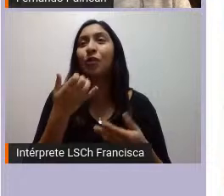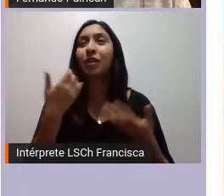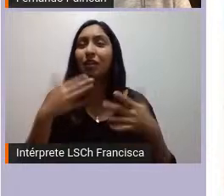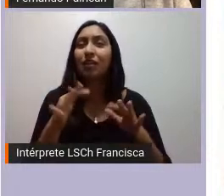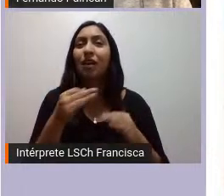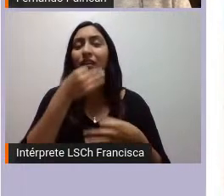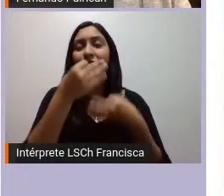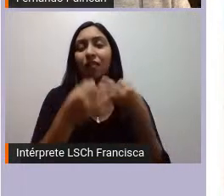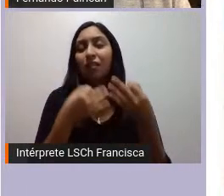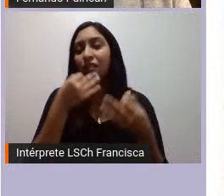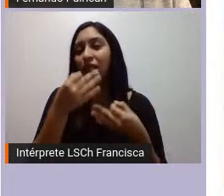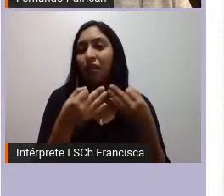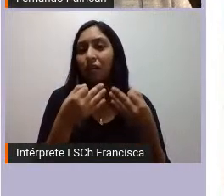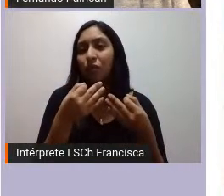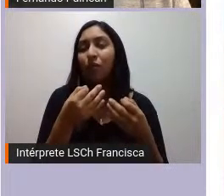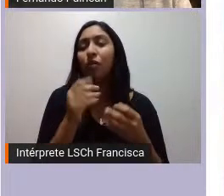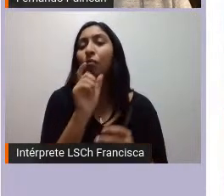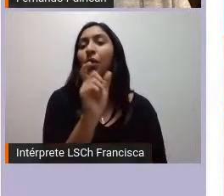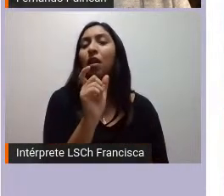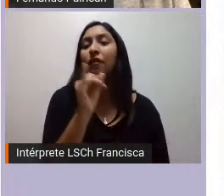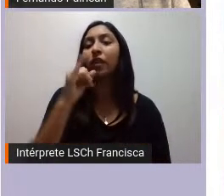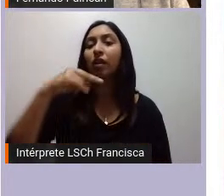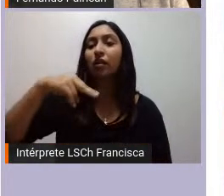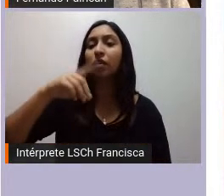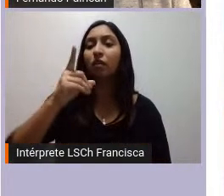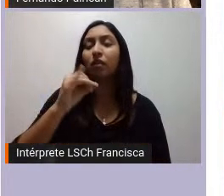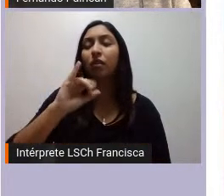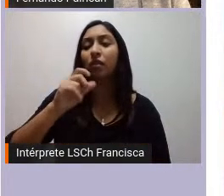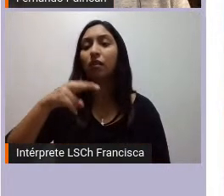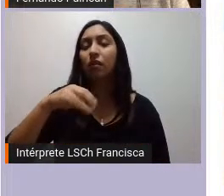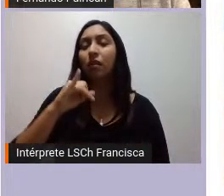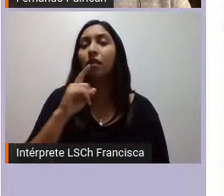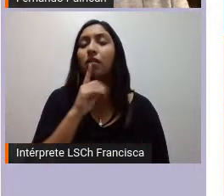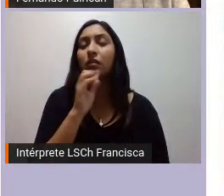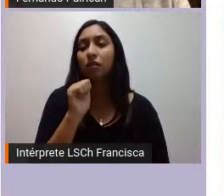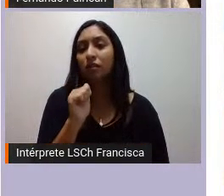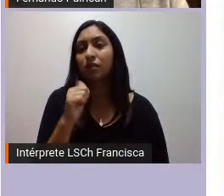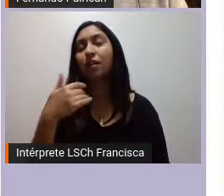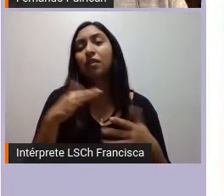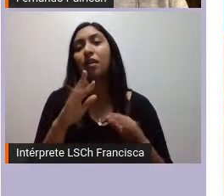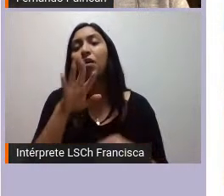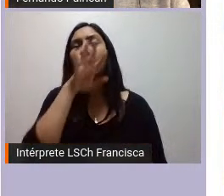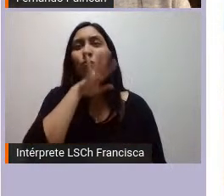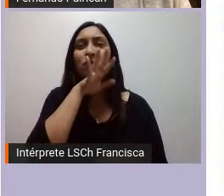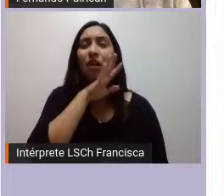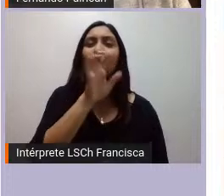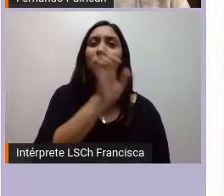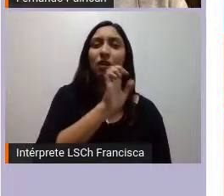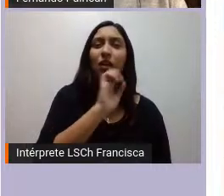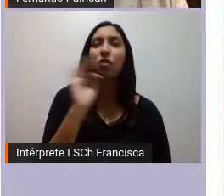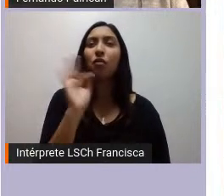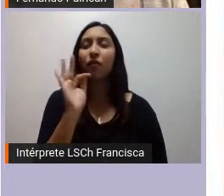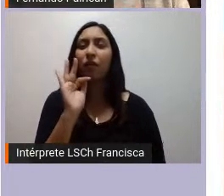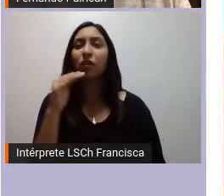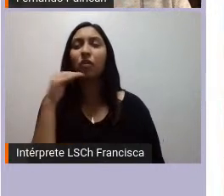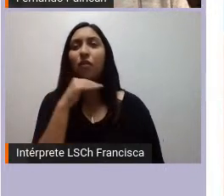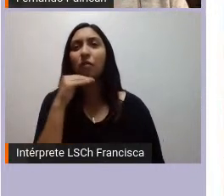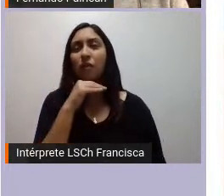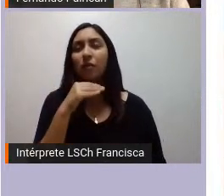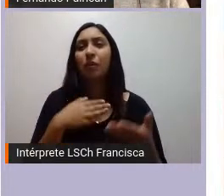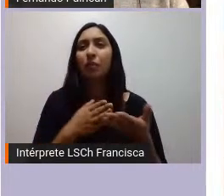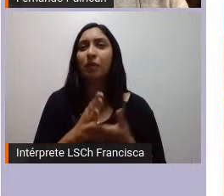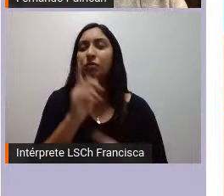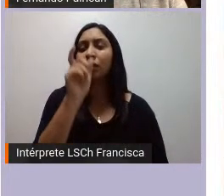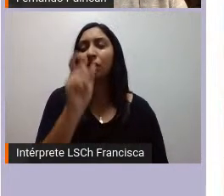pero que fue usado ya del principio muy rápido en enero ya febrero convencionales como Marcela Cubillo también